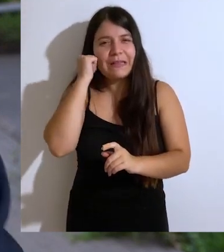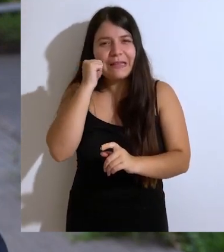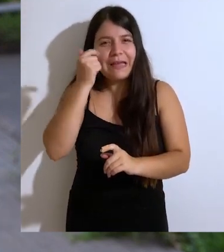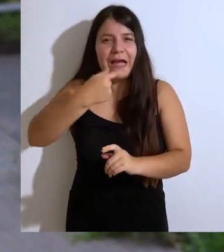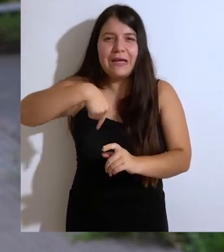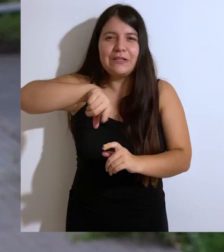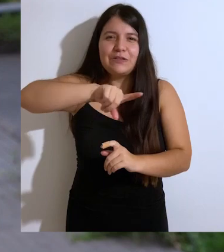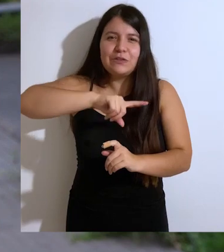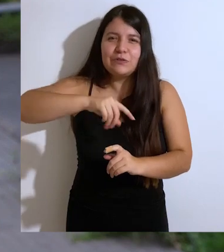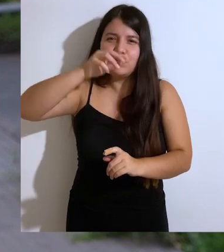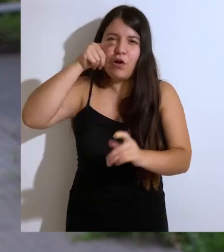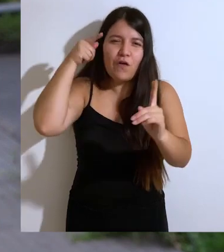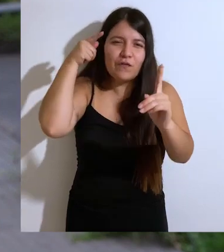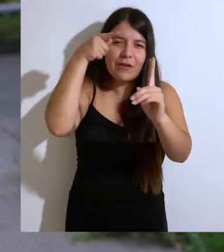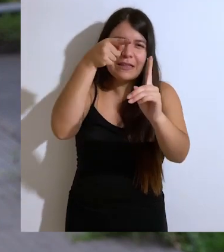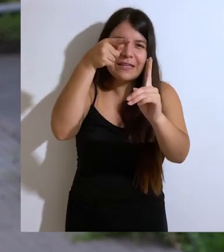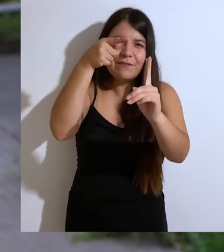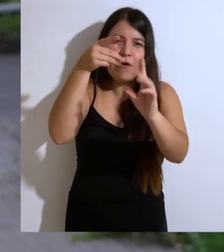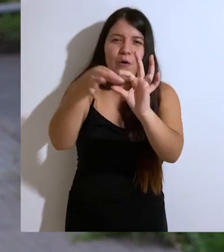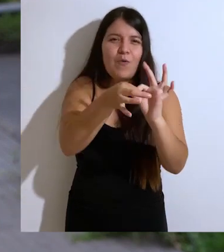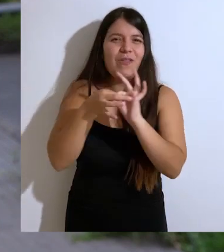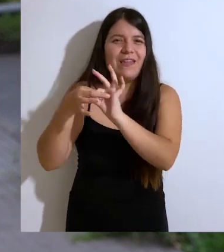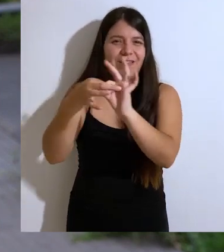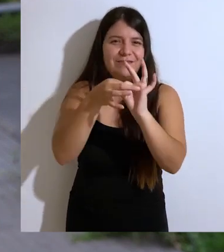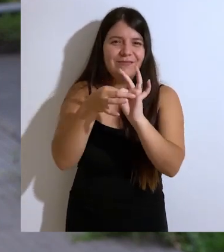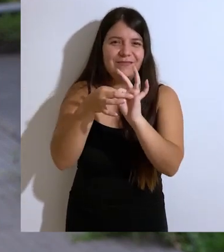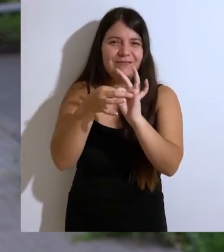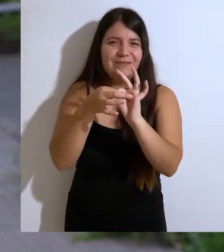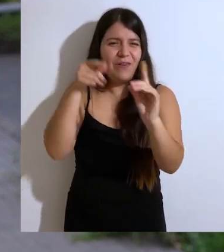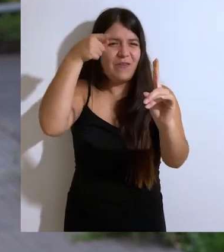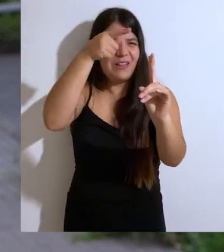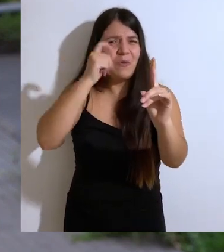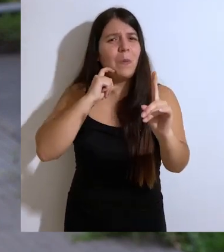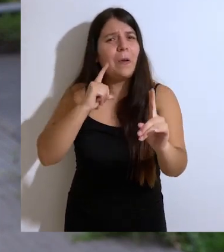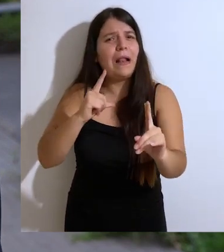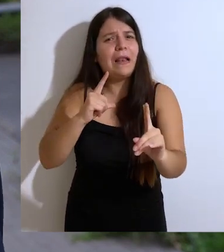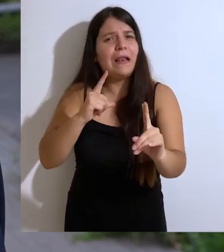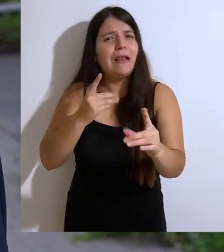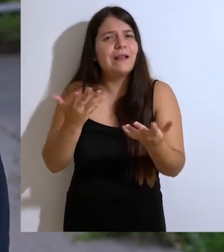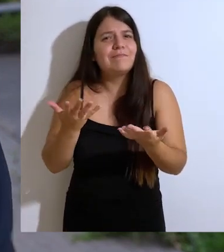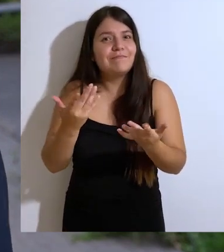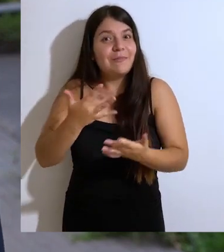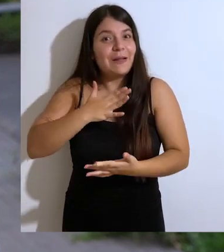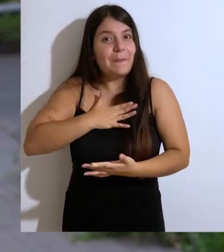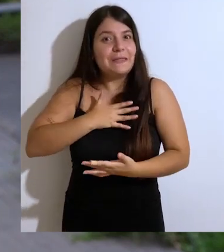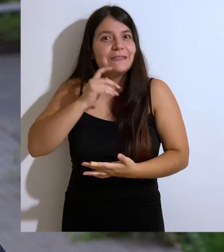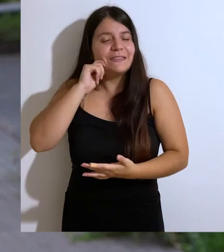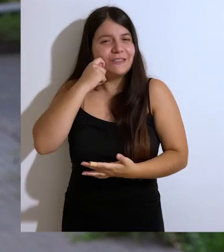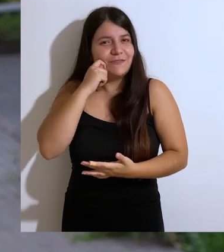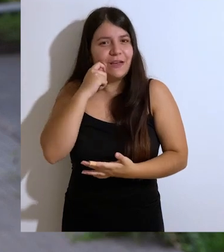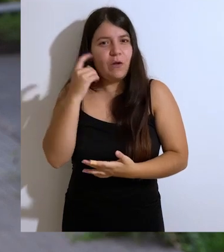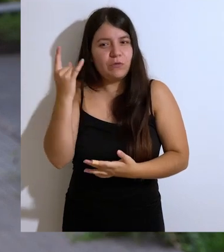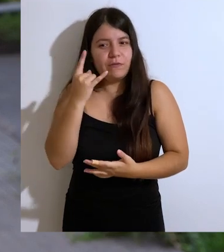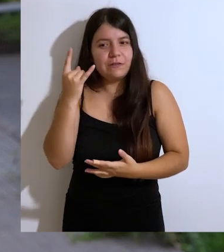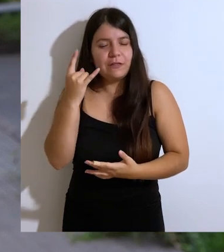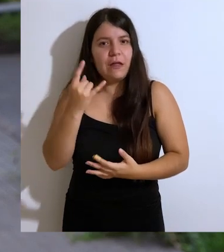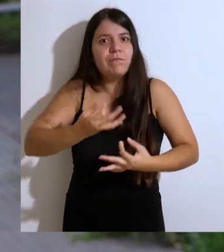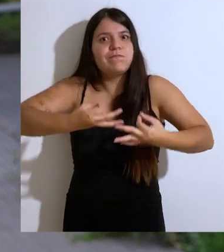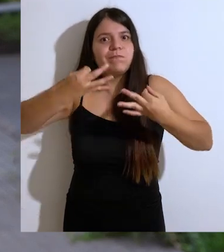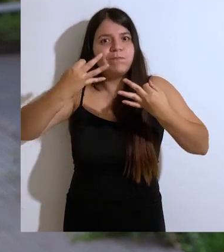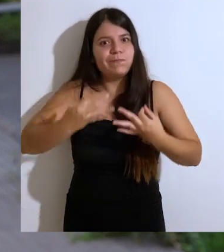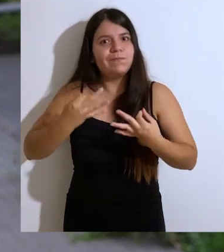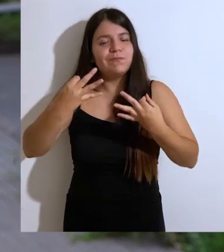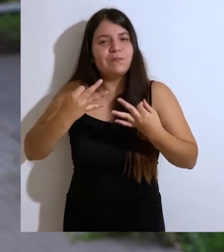rememos para el mismo norte. Y nos podemos preguntar cuál es ese norte. Bueno, para mí es consolidarnos